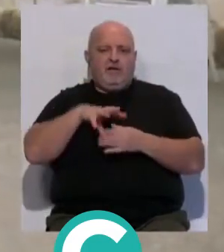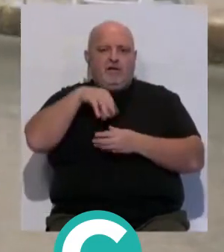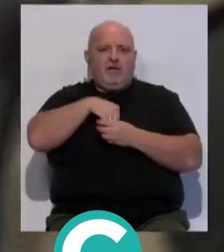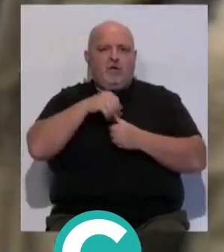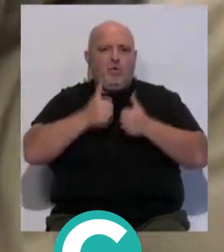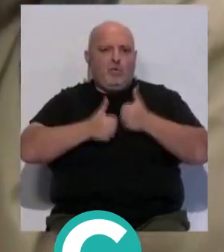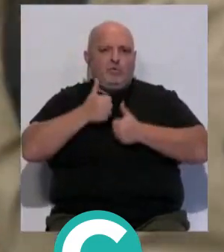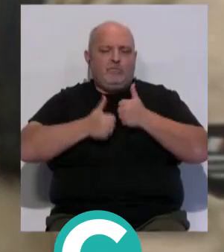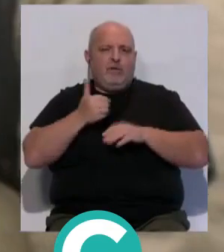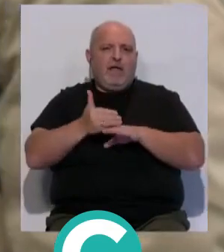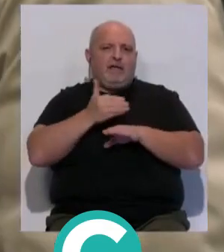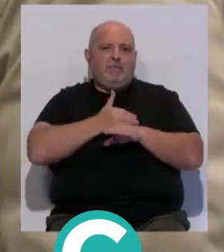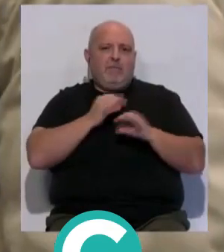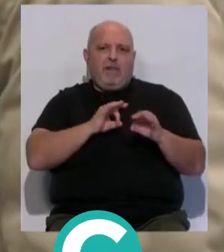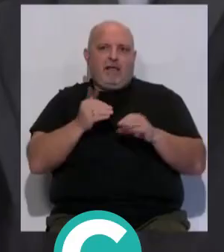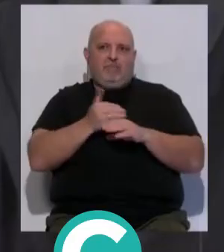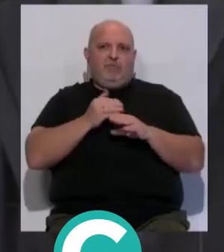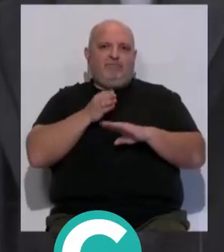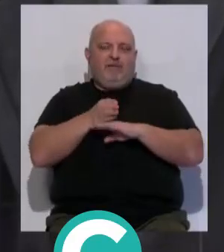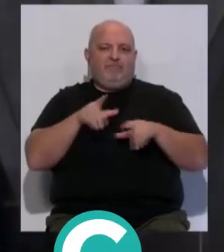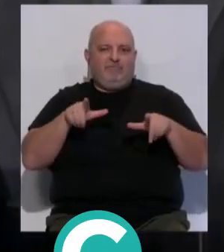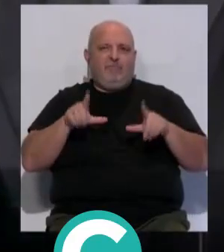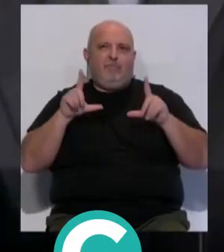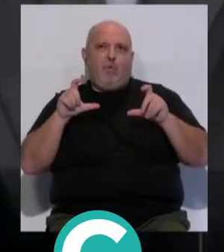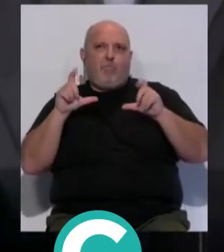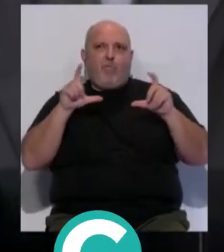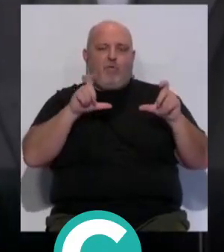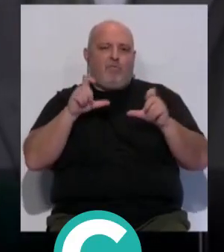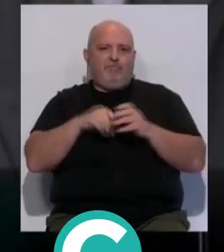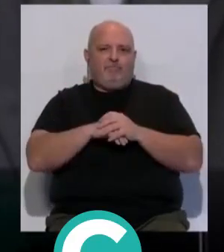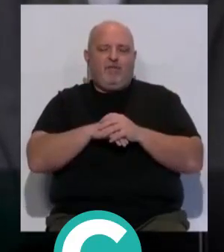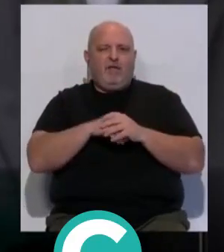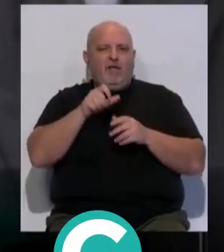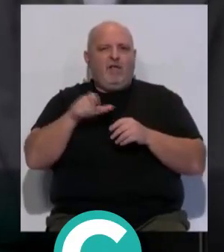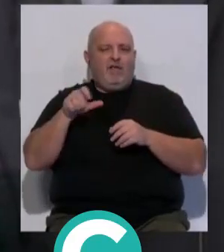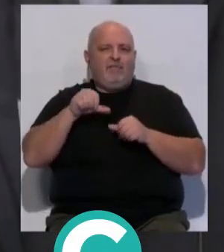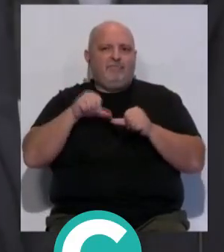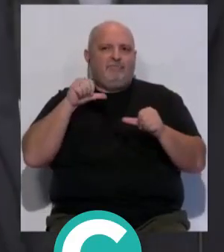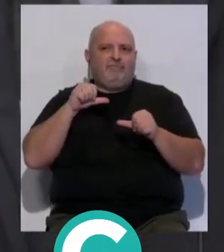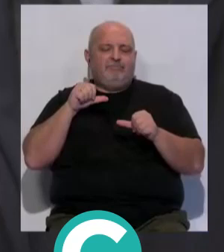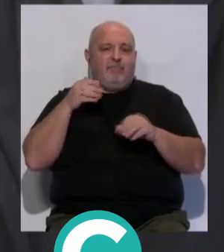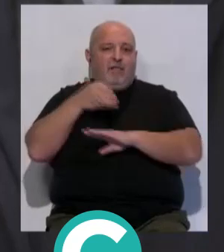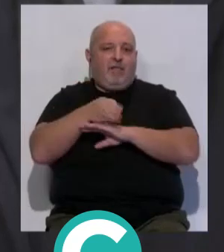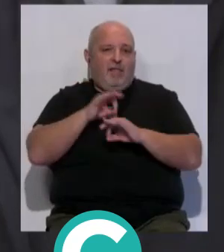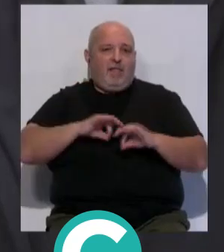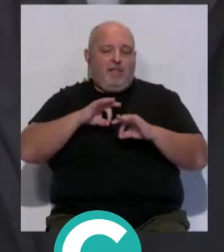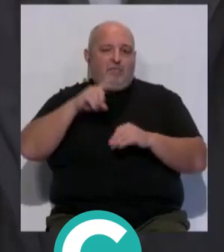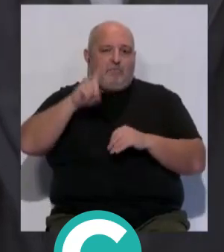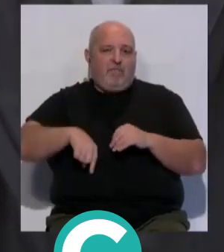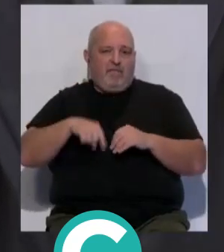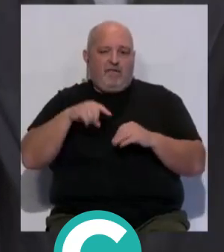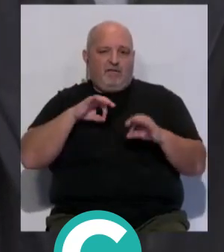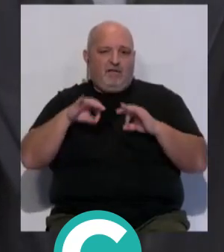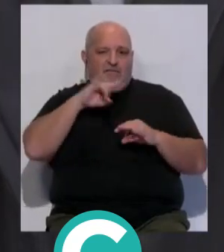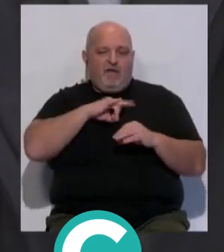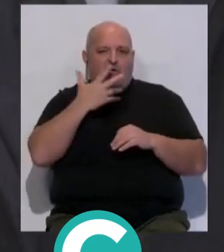del concurso antes de salir a escena. Es una manera, como digo, de que la gente que no ha podido venir durante el mes de Falla y que viene